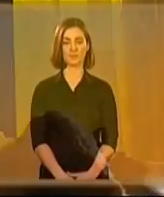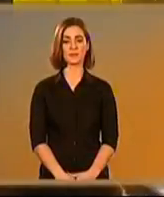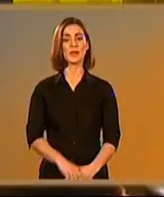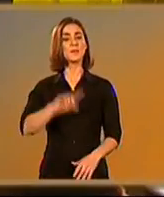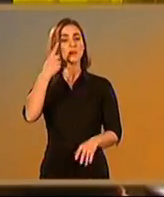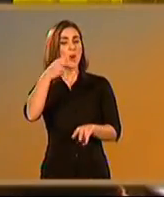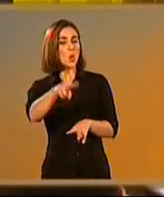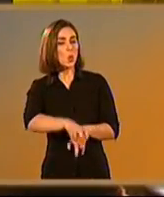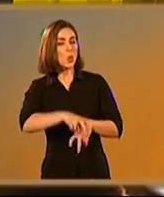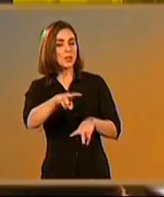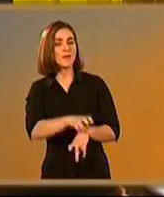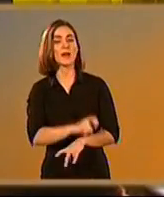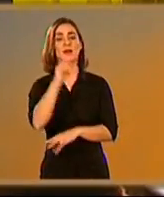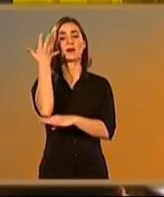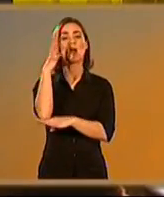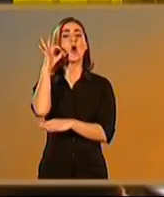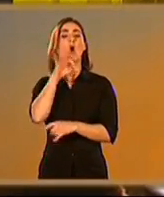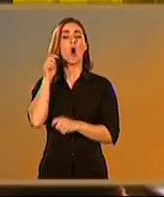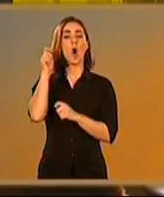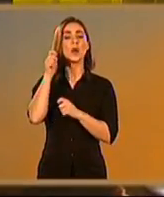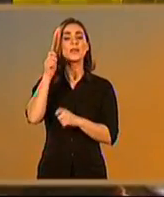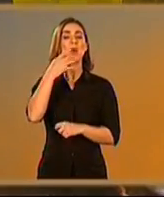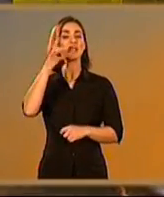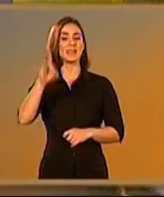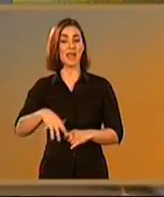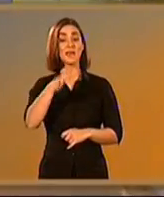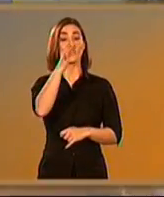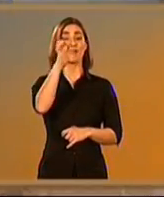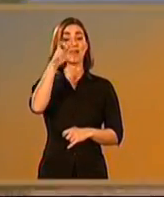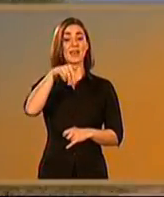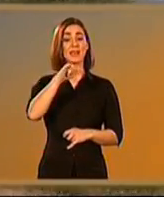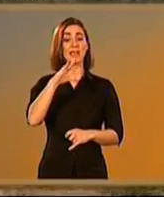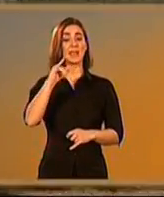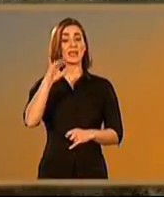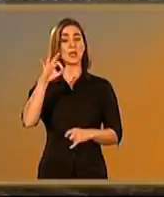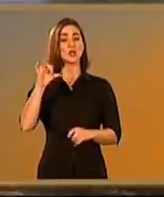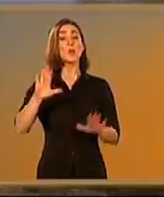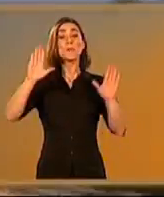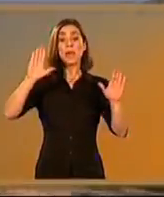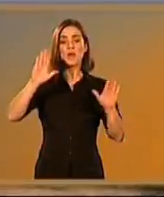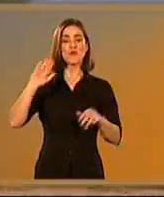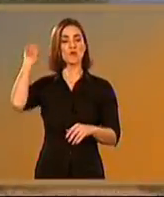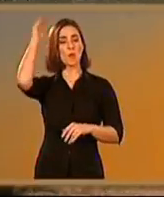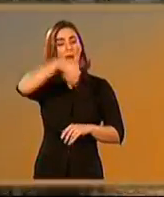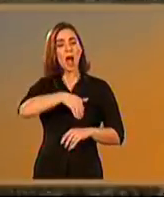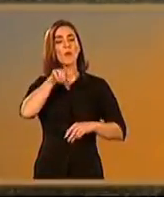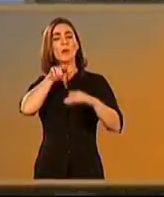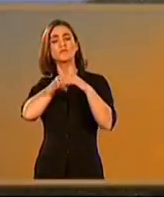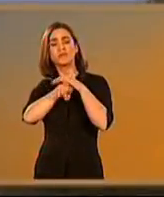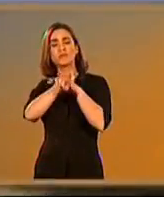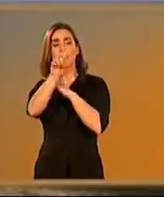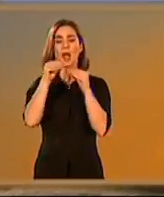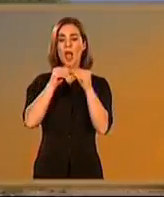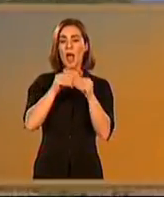Aunque se cree que fueron los fenicios quienes extendieron su cultivo, serán los romanos los que promoverán el gran incremento de la producción de